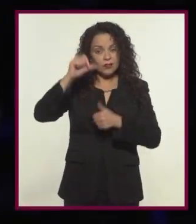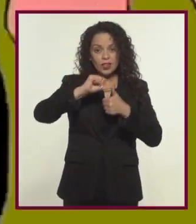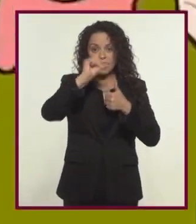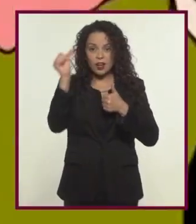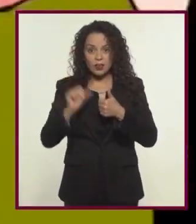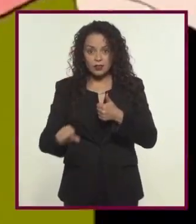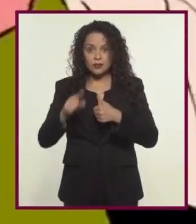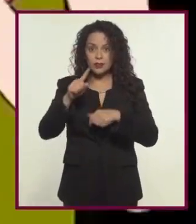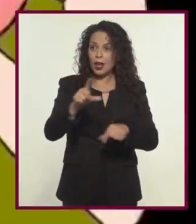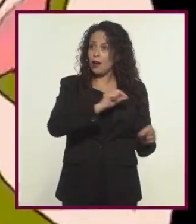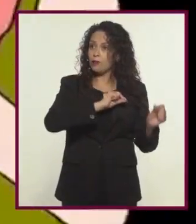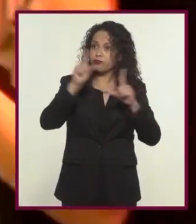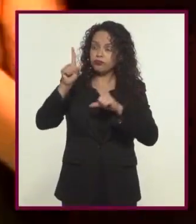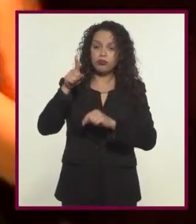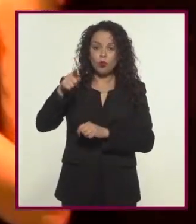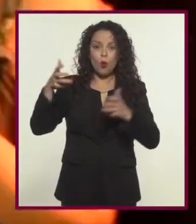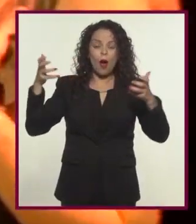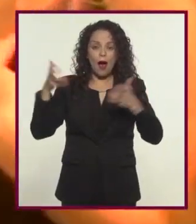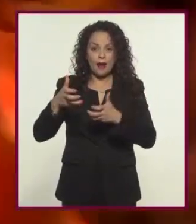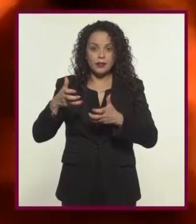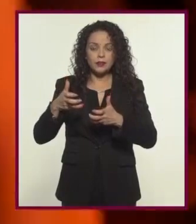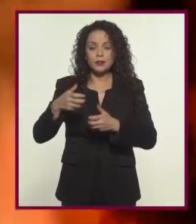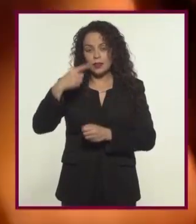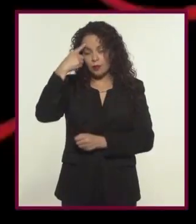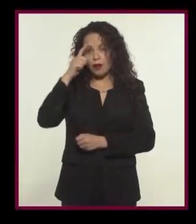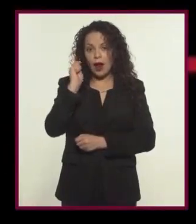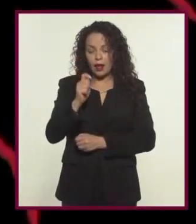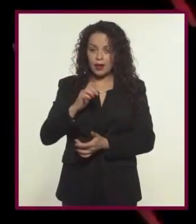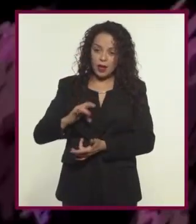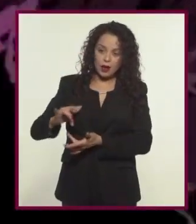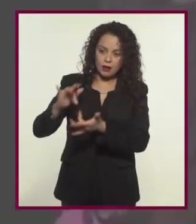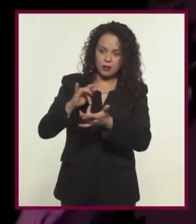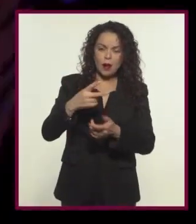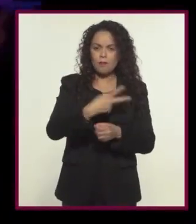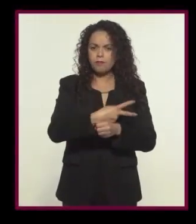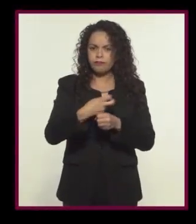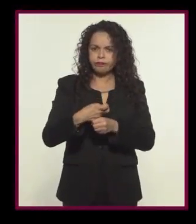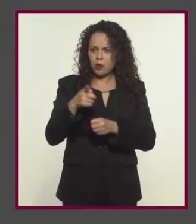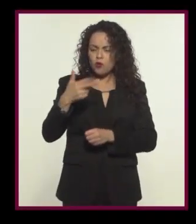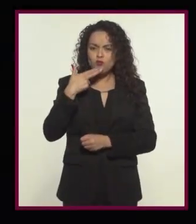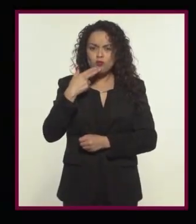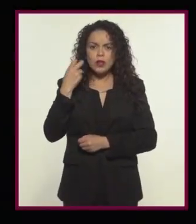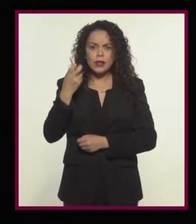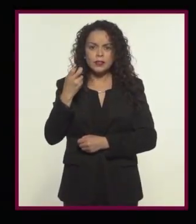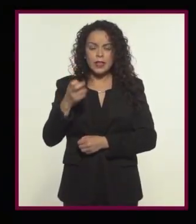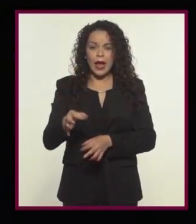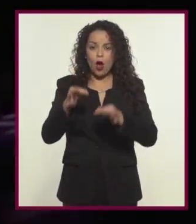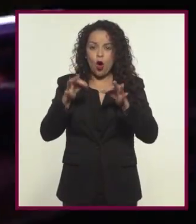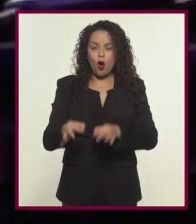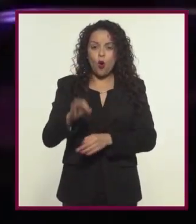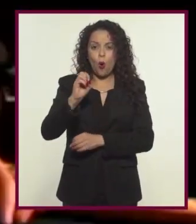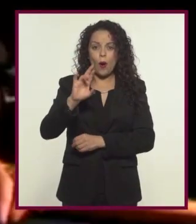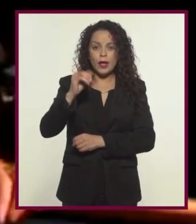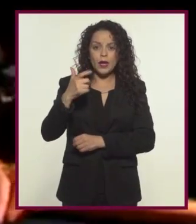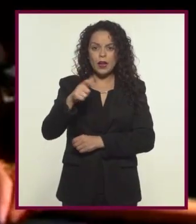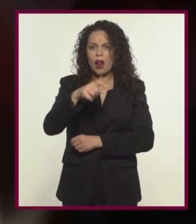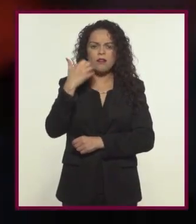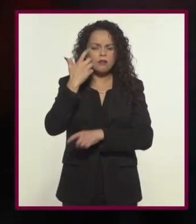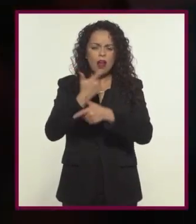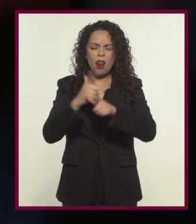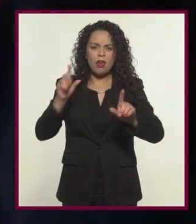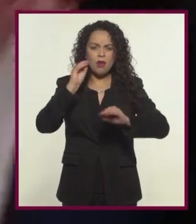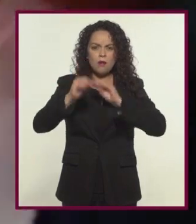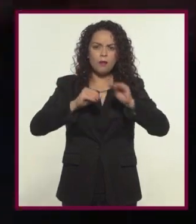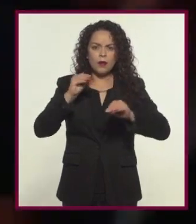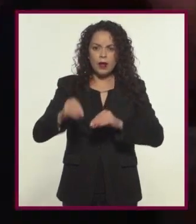artística lo subió a una red colaborativa que él mismo creó para invitar a todos los usuarios a utilizar el material original